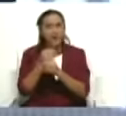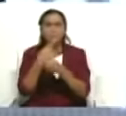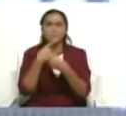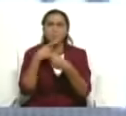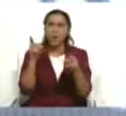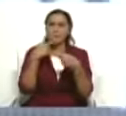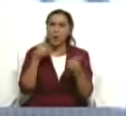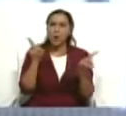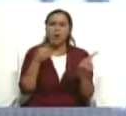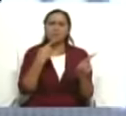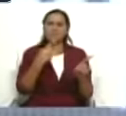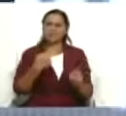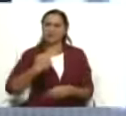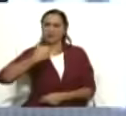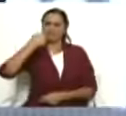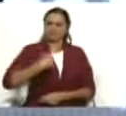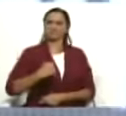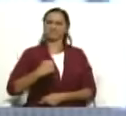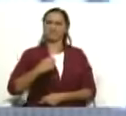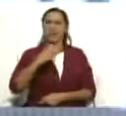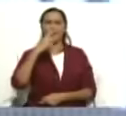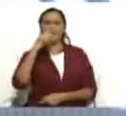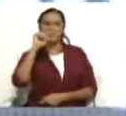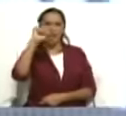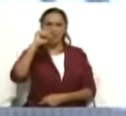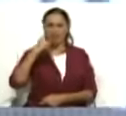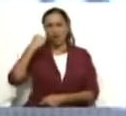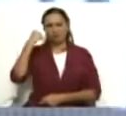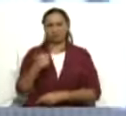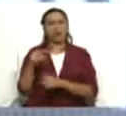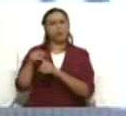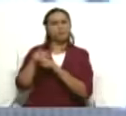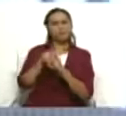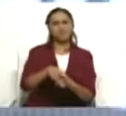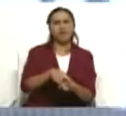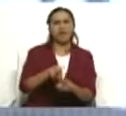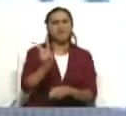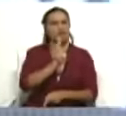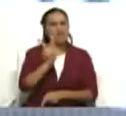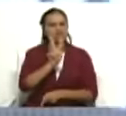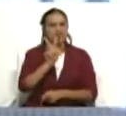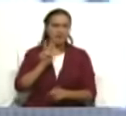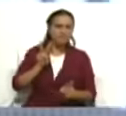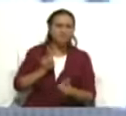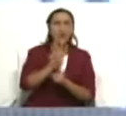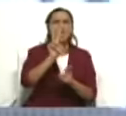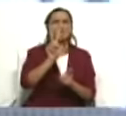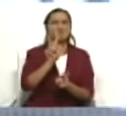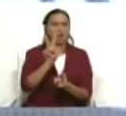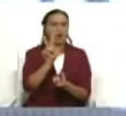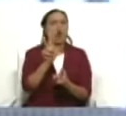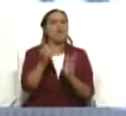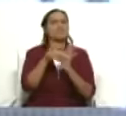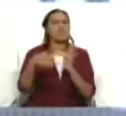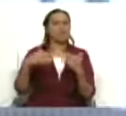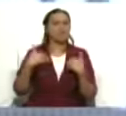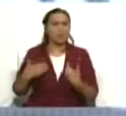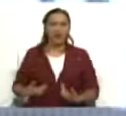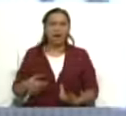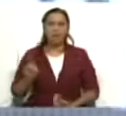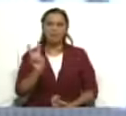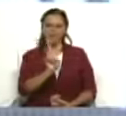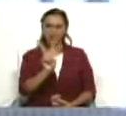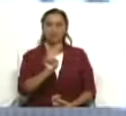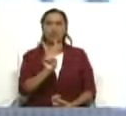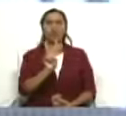gobierno de Maduro, de un revés del régimen y vuelven a utilizar el tema de la violación supuestamente sistemática de derechos humanos en Venezuela para